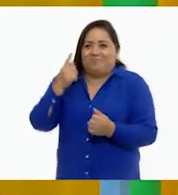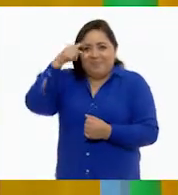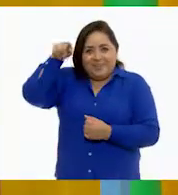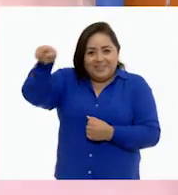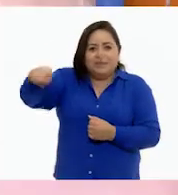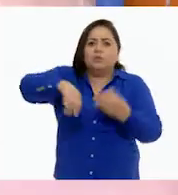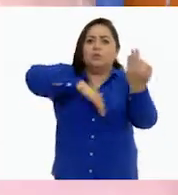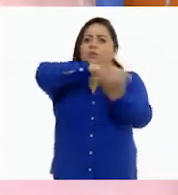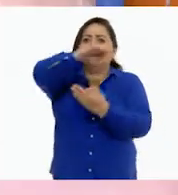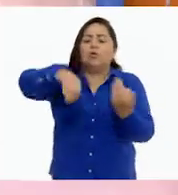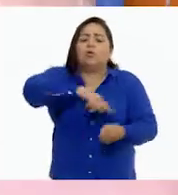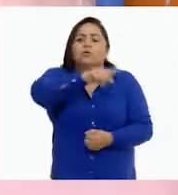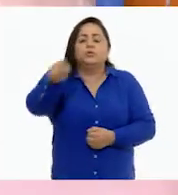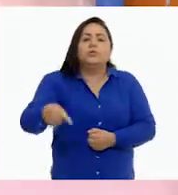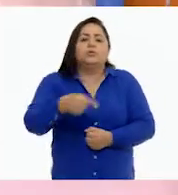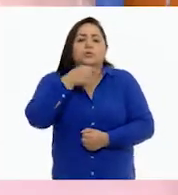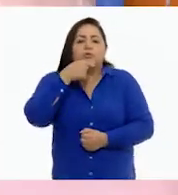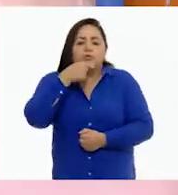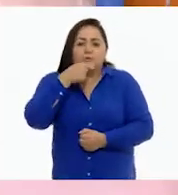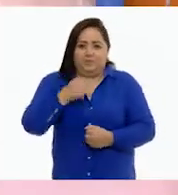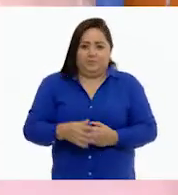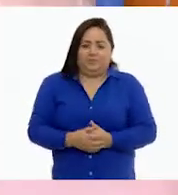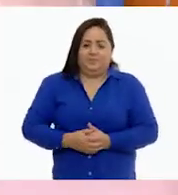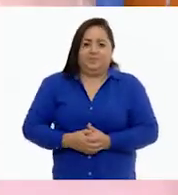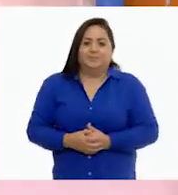y para todos los niños que nos están viendo.